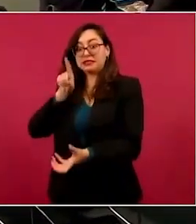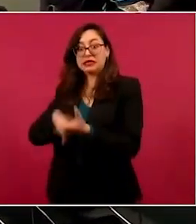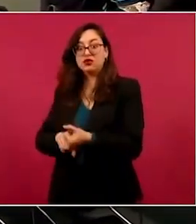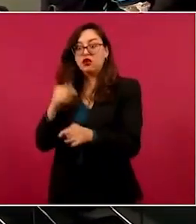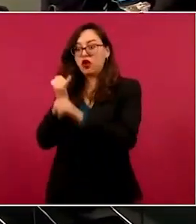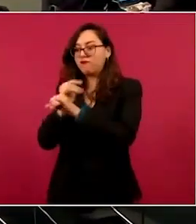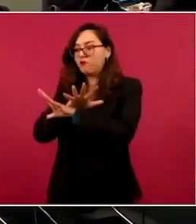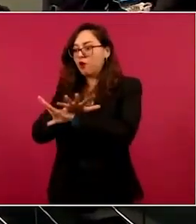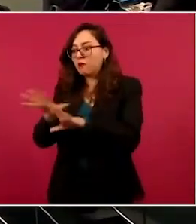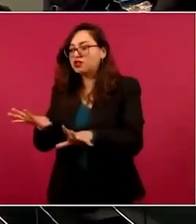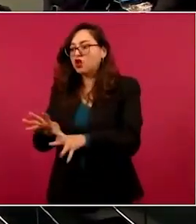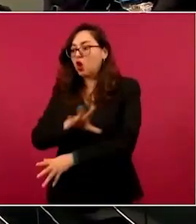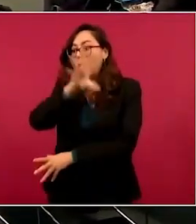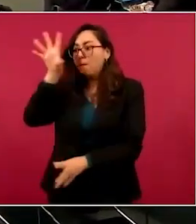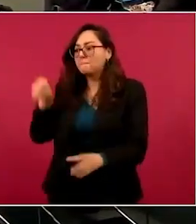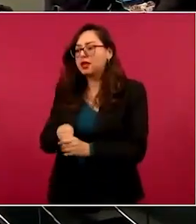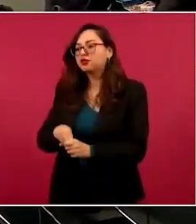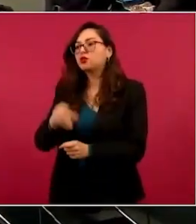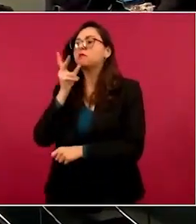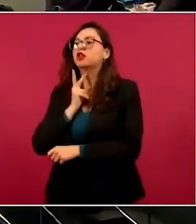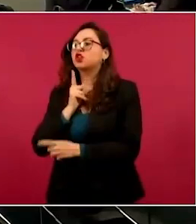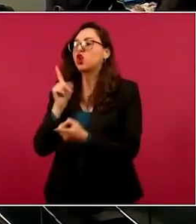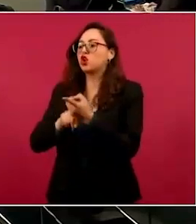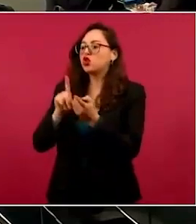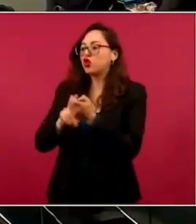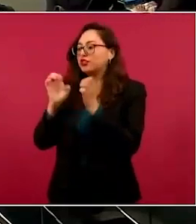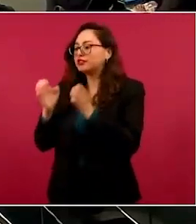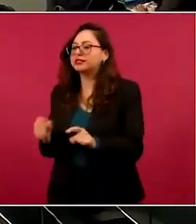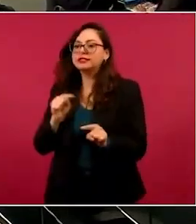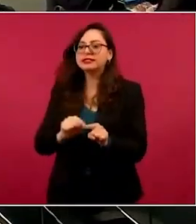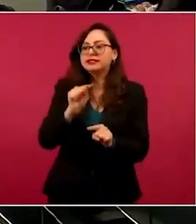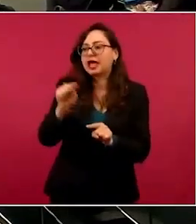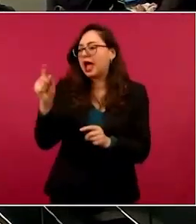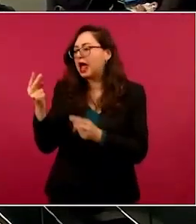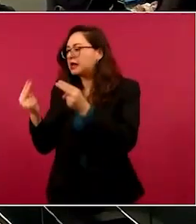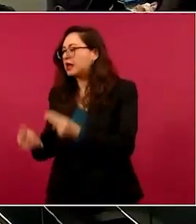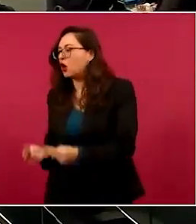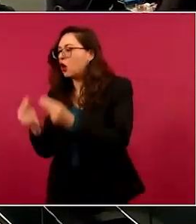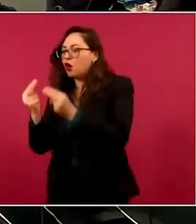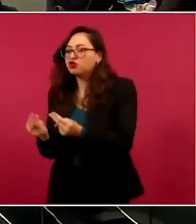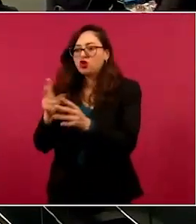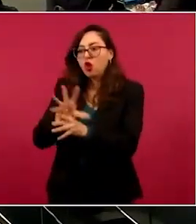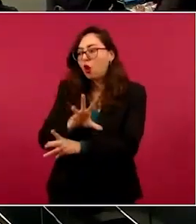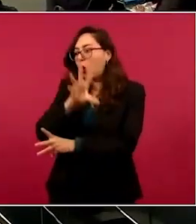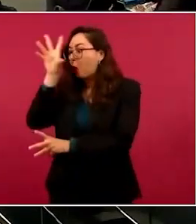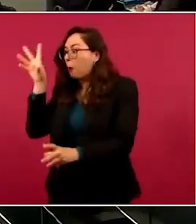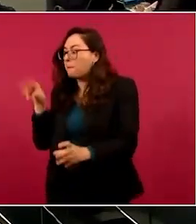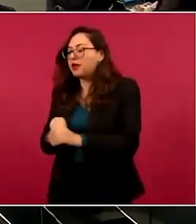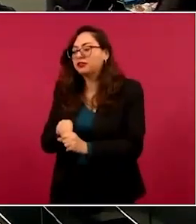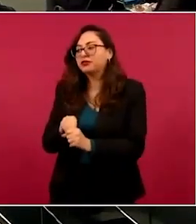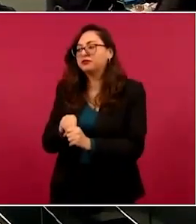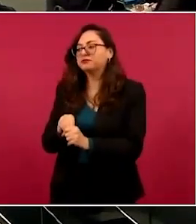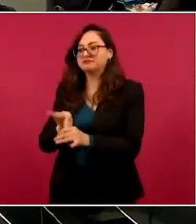sobre los yacimientos petroleros a trabajar empresas